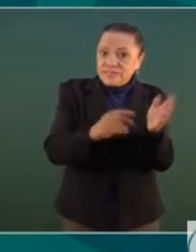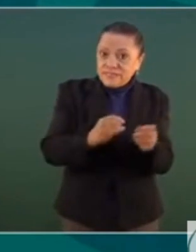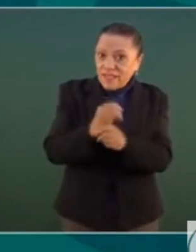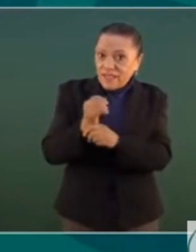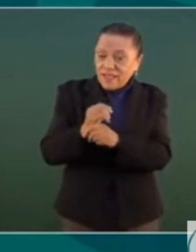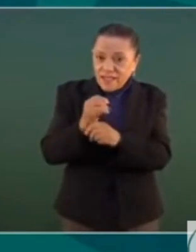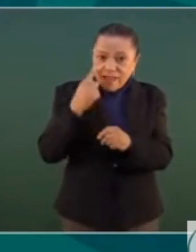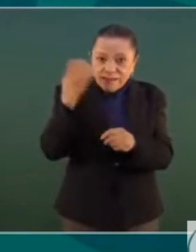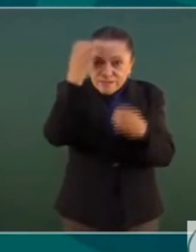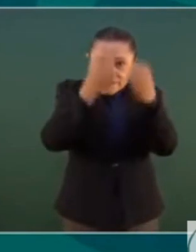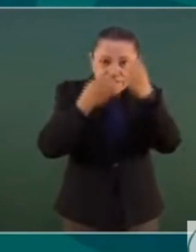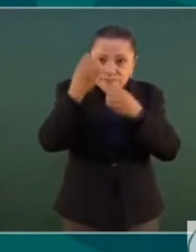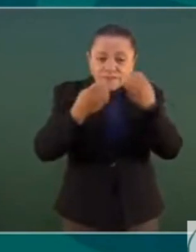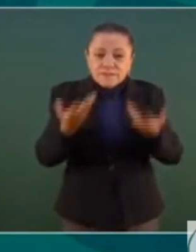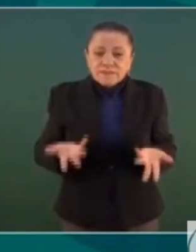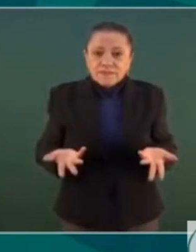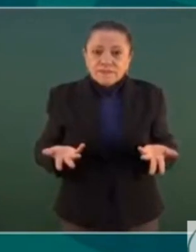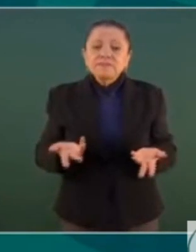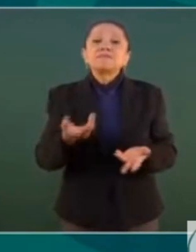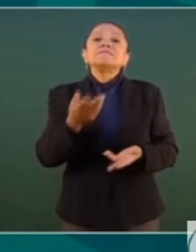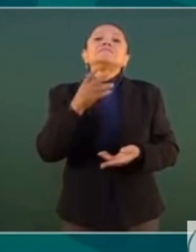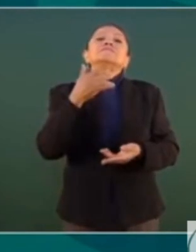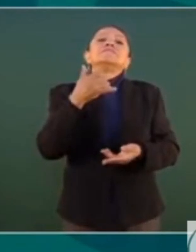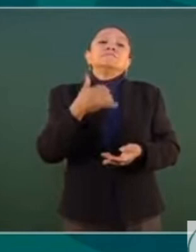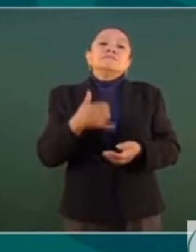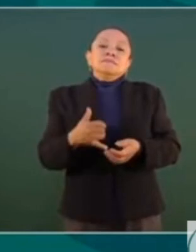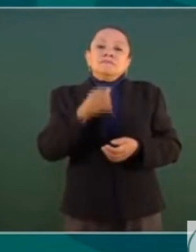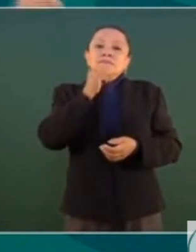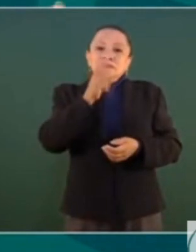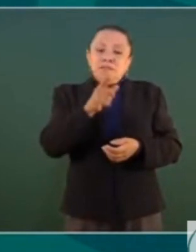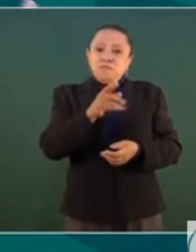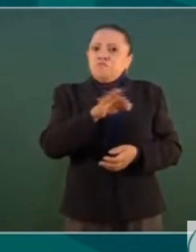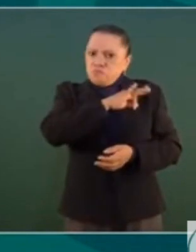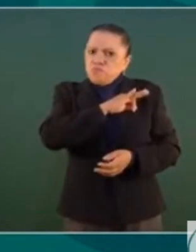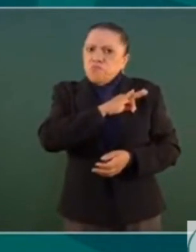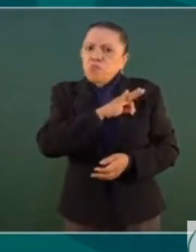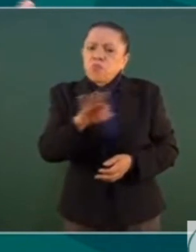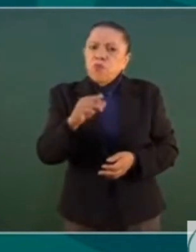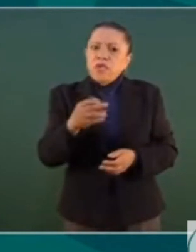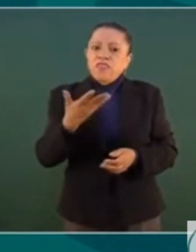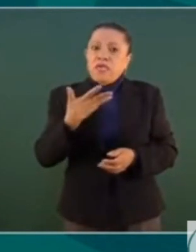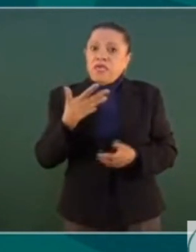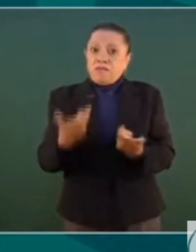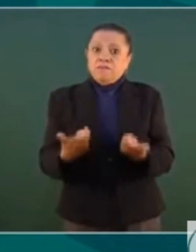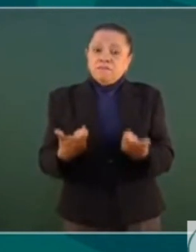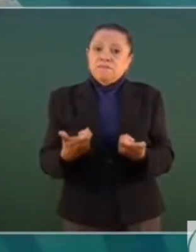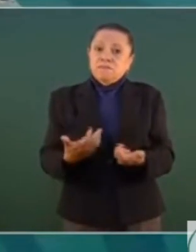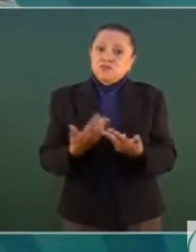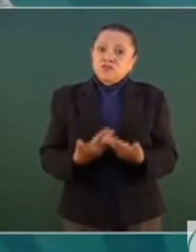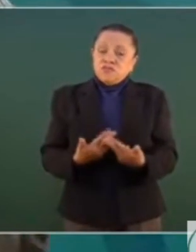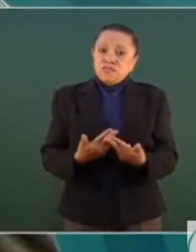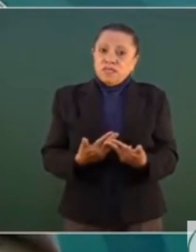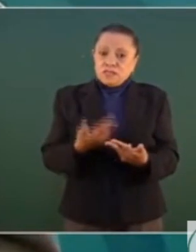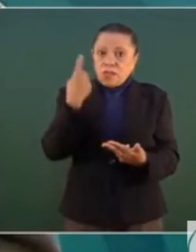y tienen capacidad para invertir y extraer litio. Ahí se